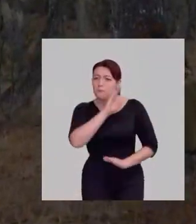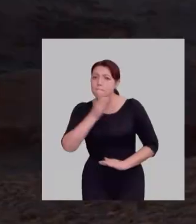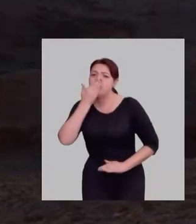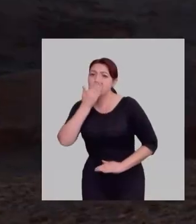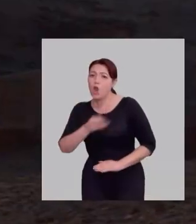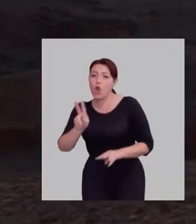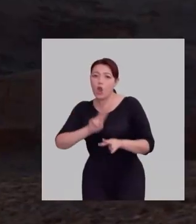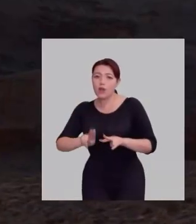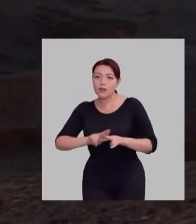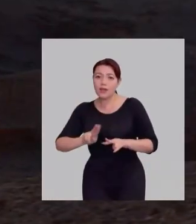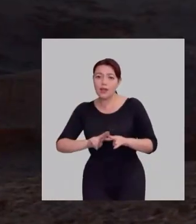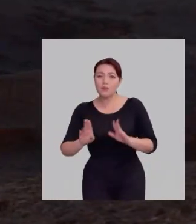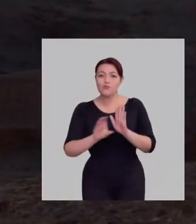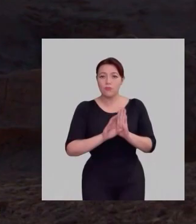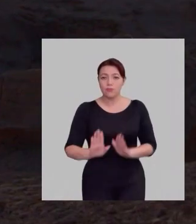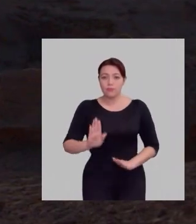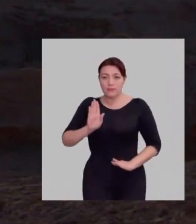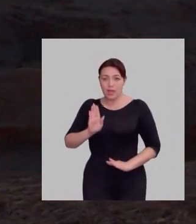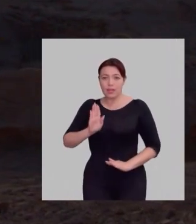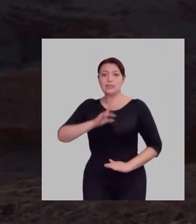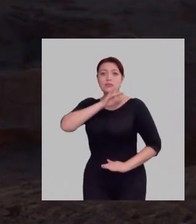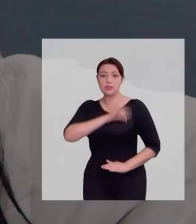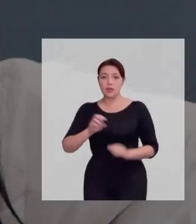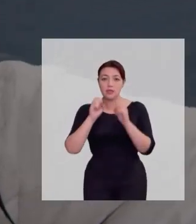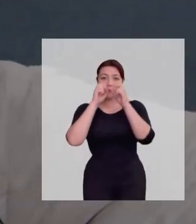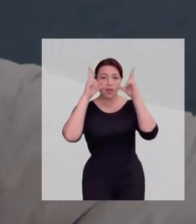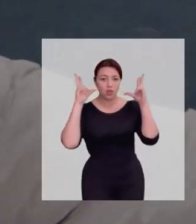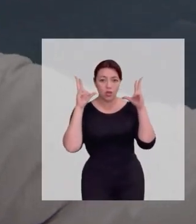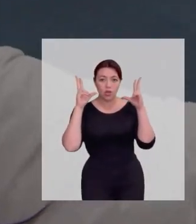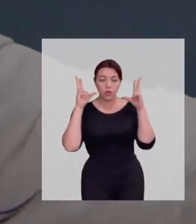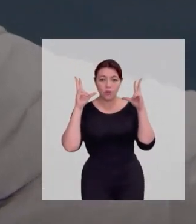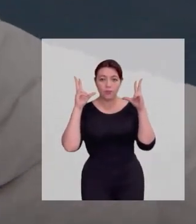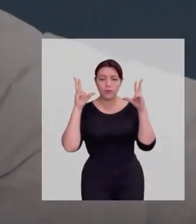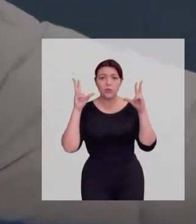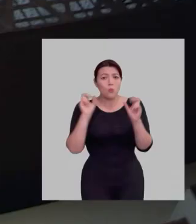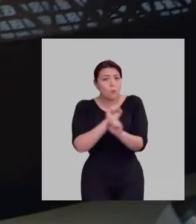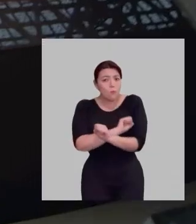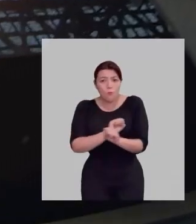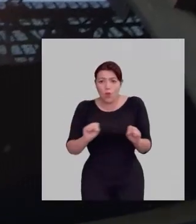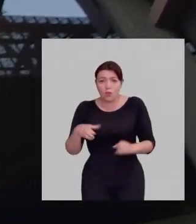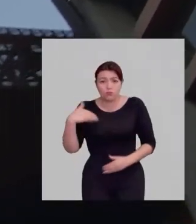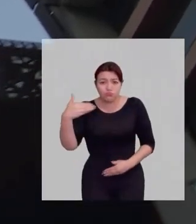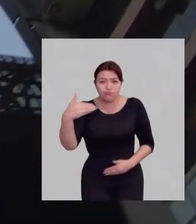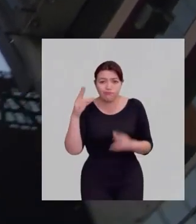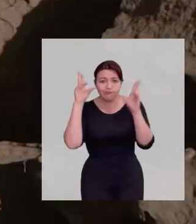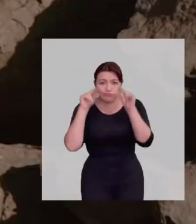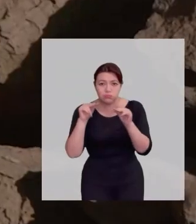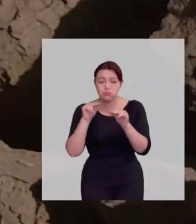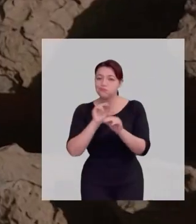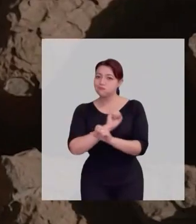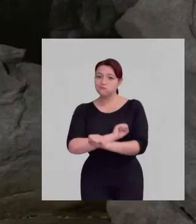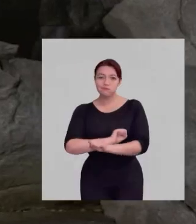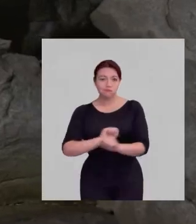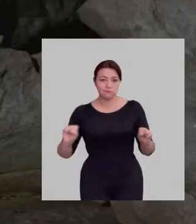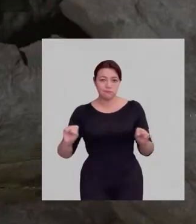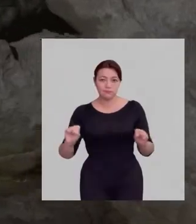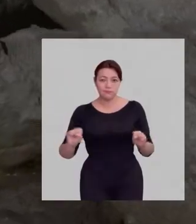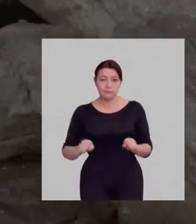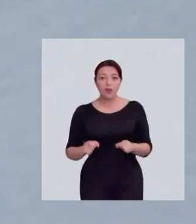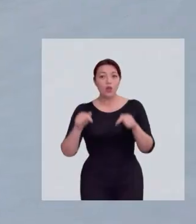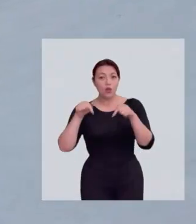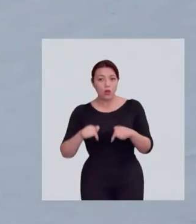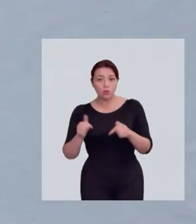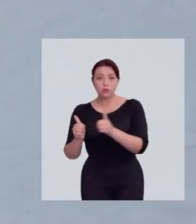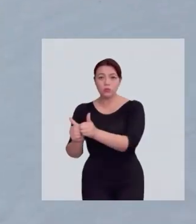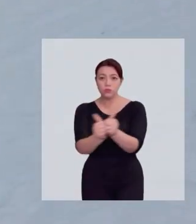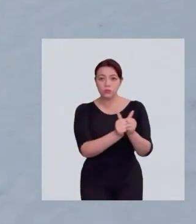mejor. Yo tengo esperanza porque Chile ya despertó. Y es imposible que nos vuelvan a dormir. Tenemos que estar